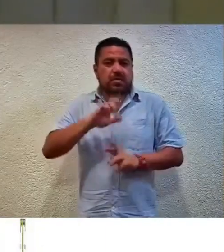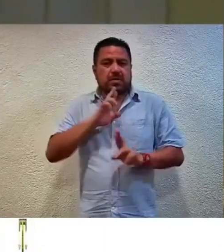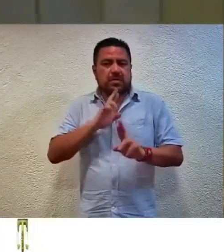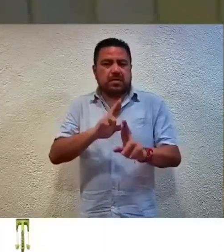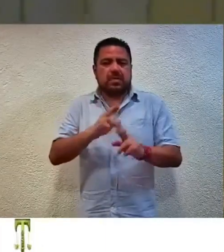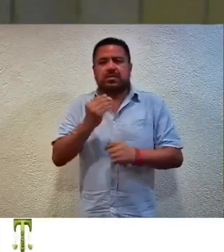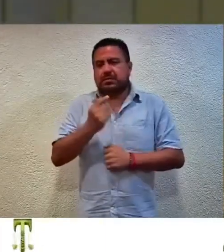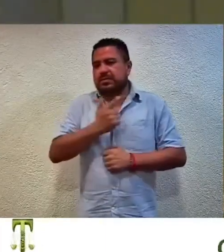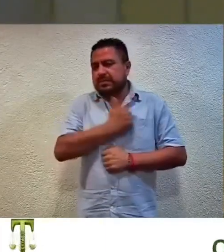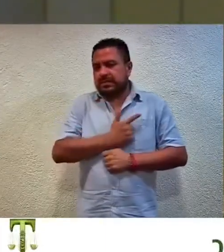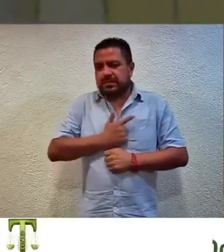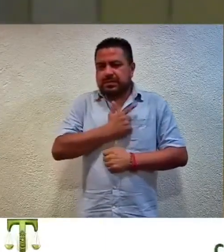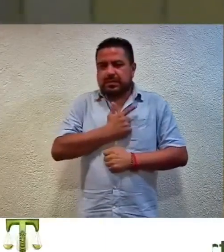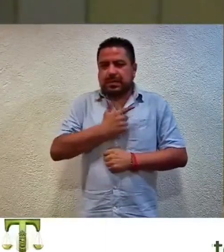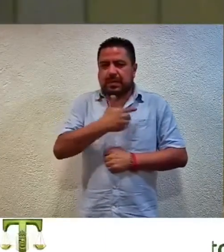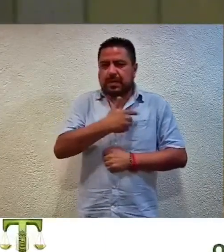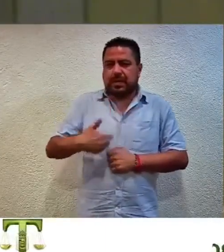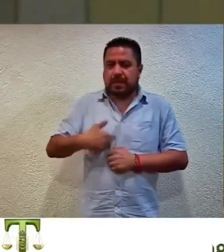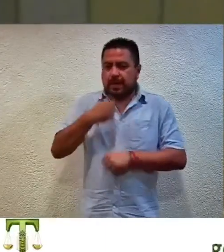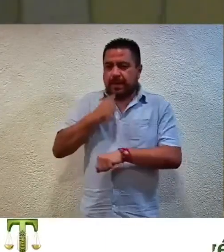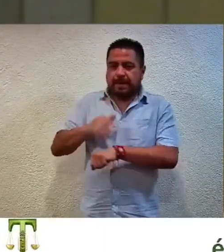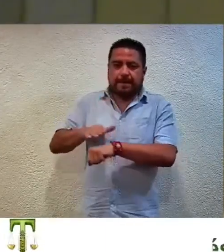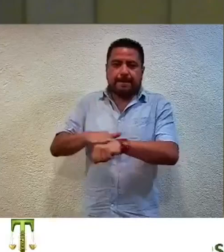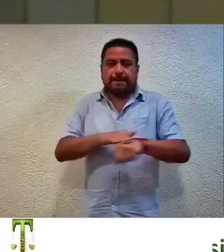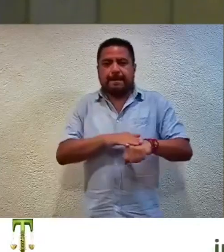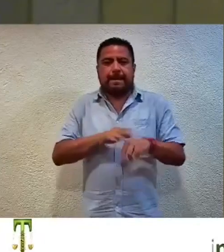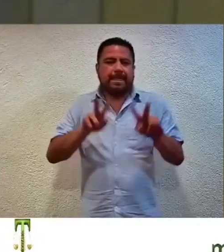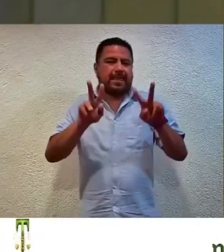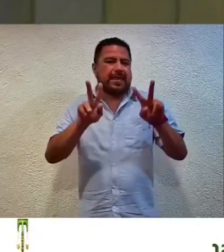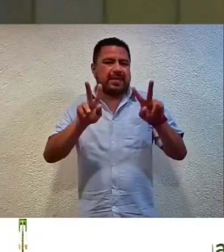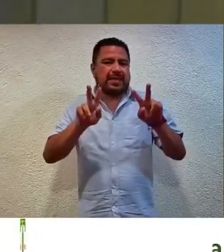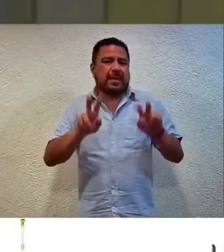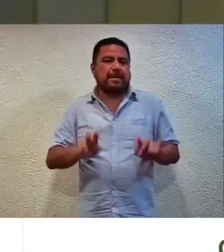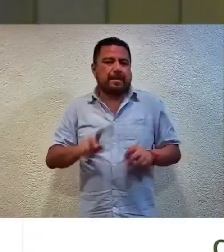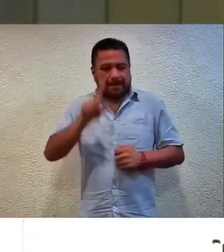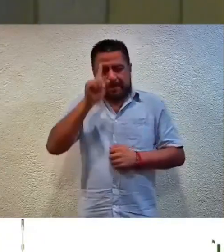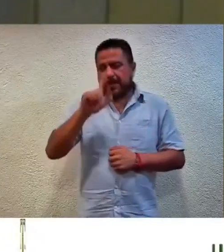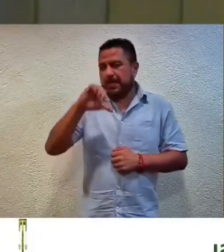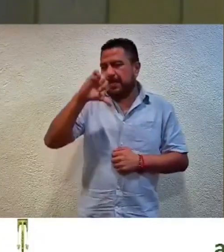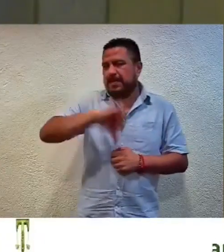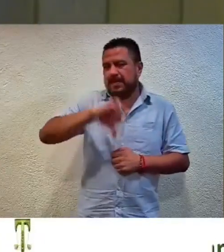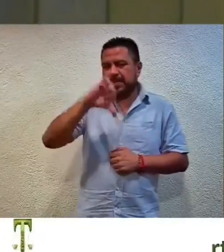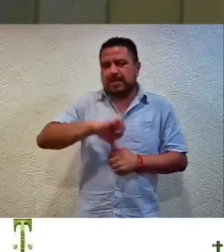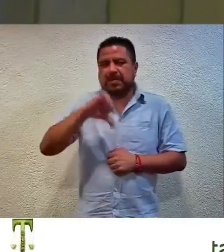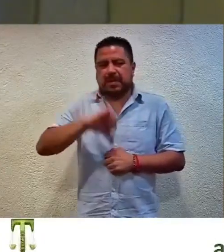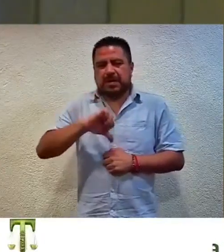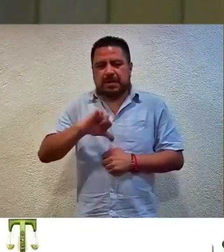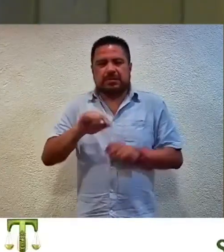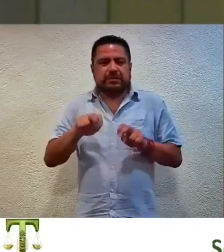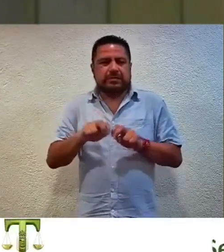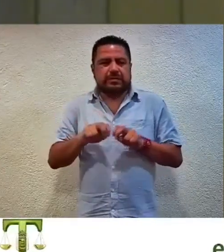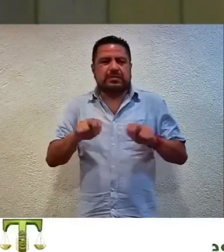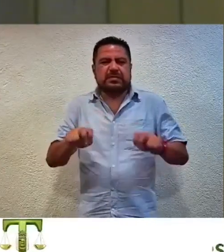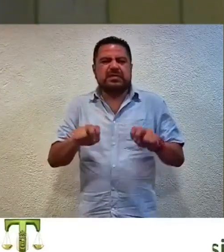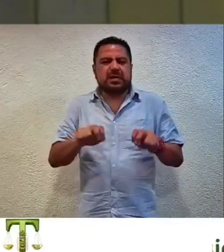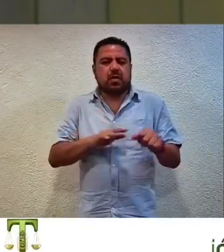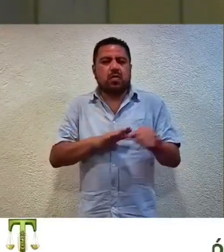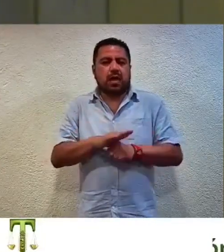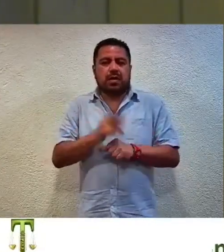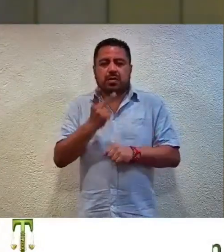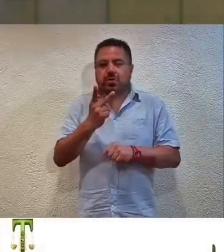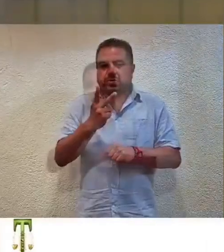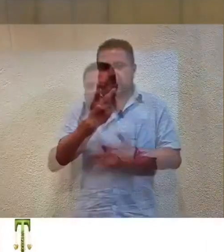Con gusto, magistrada presidenta. Magistradas, los asuntos listados para analizar y resolver en la presente sesión corresponden a dos